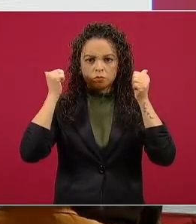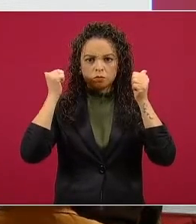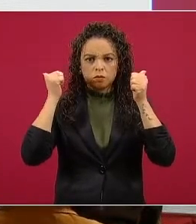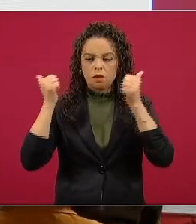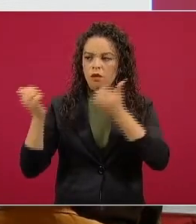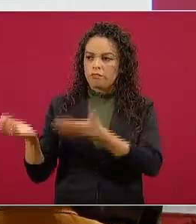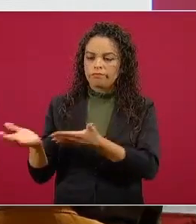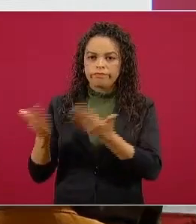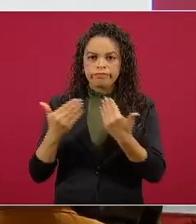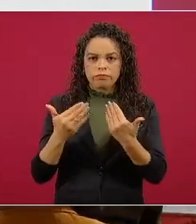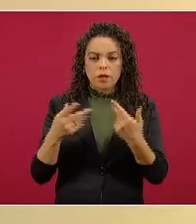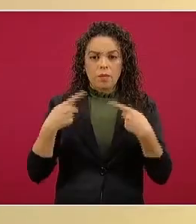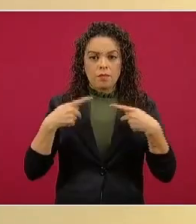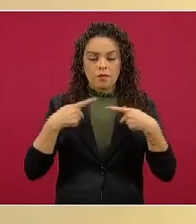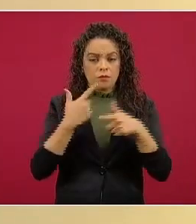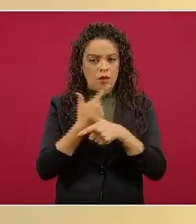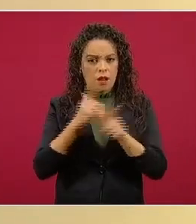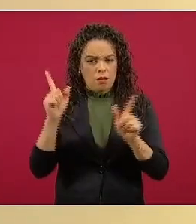libres pensadores